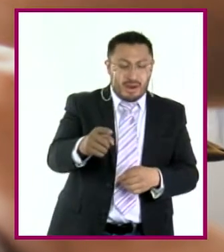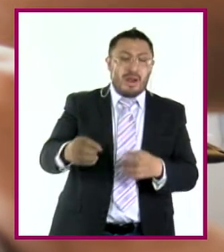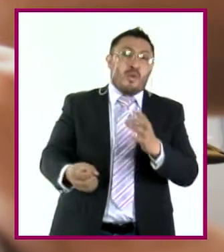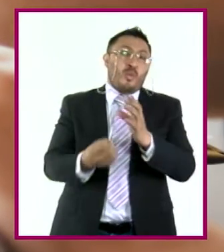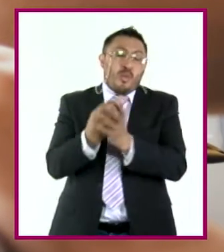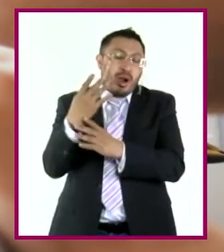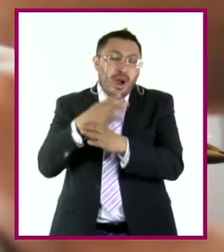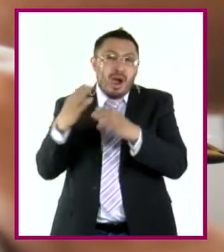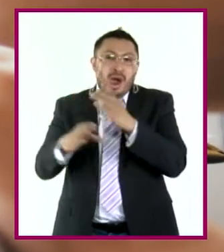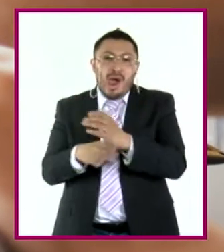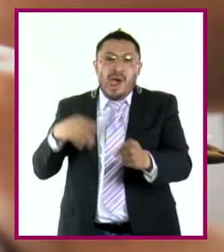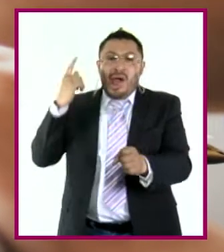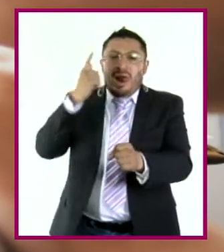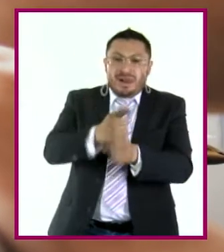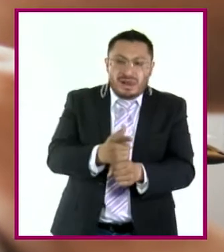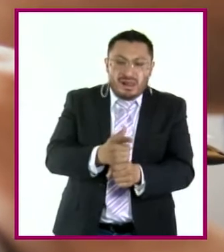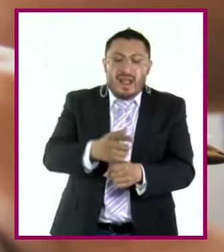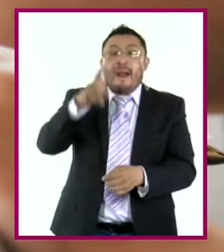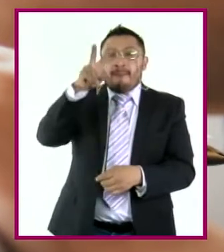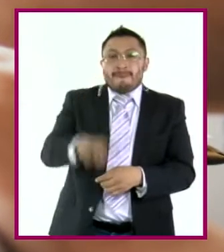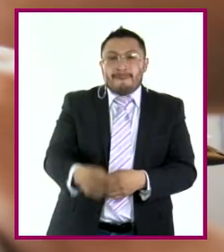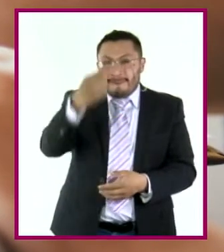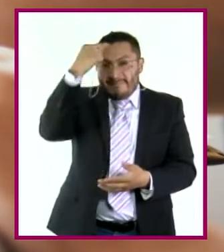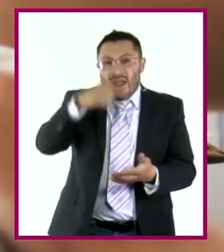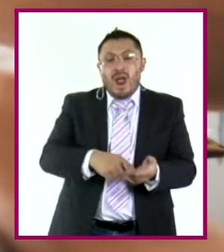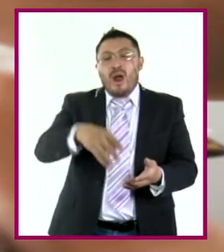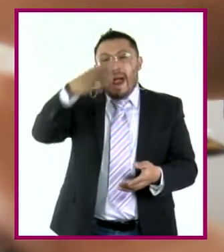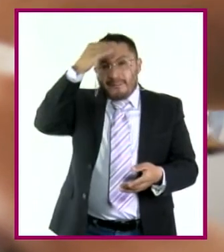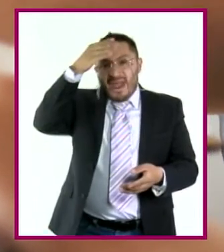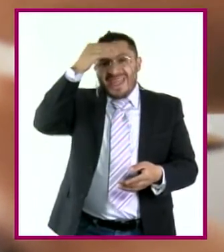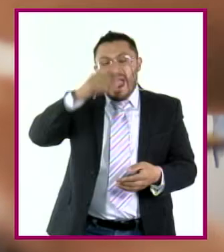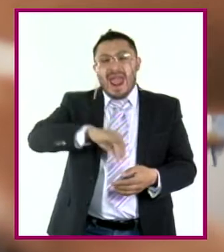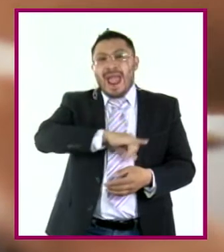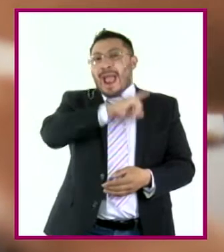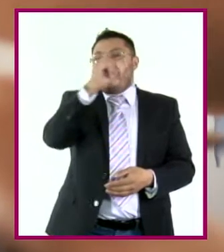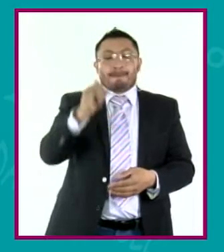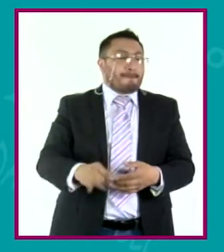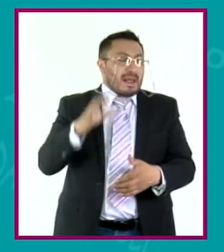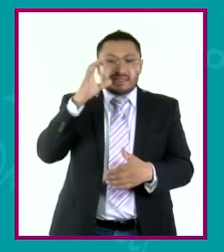cosas. De verdad, creo que el aprendizaje nunca se acaba.